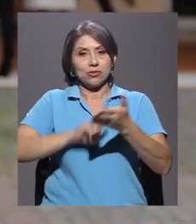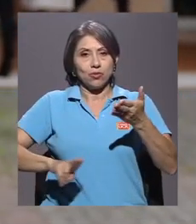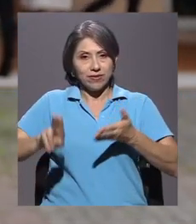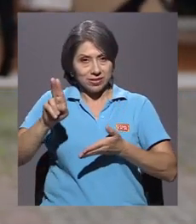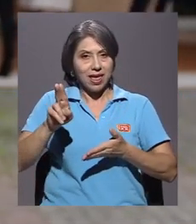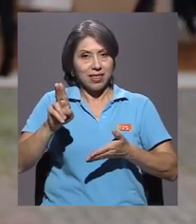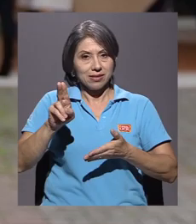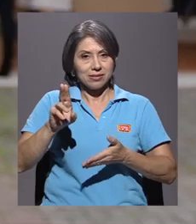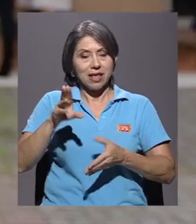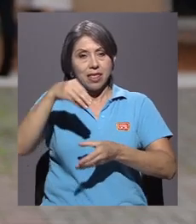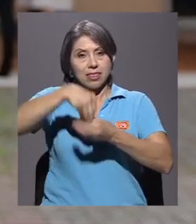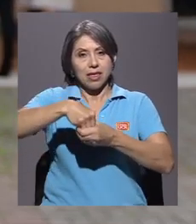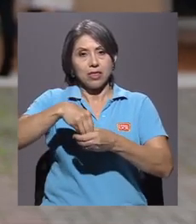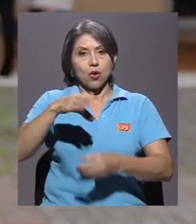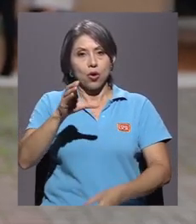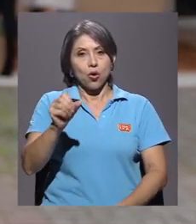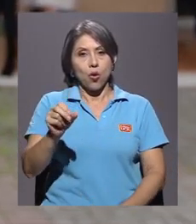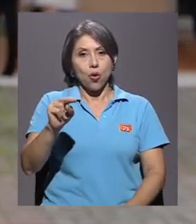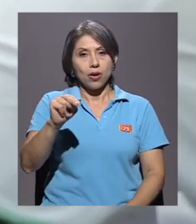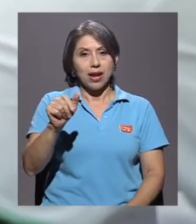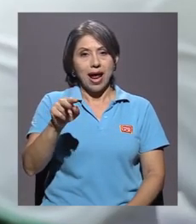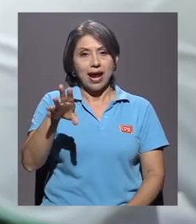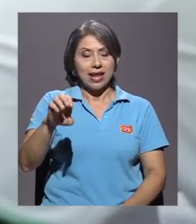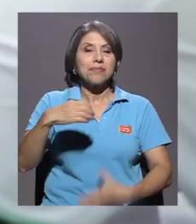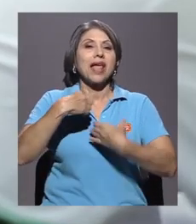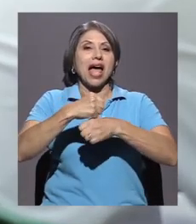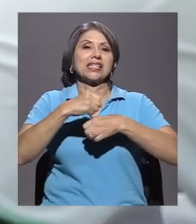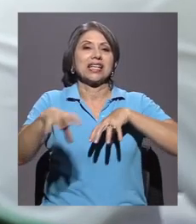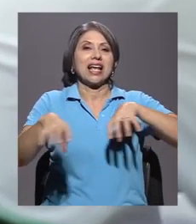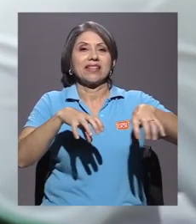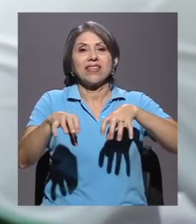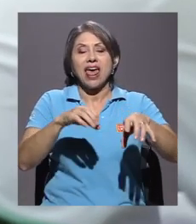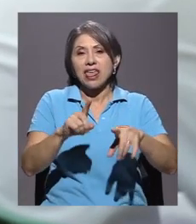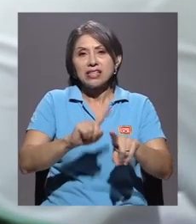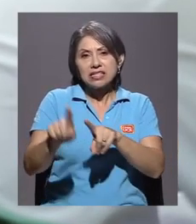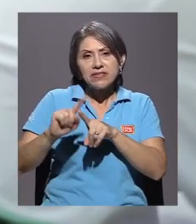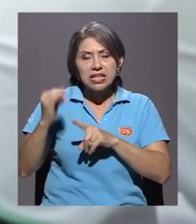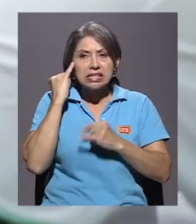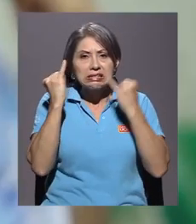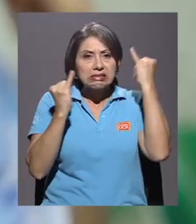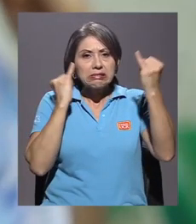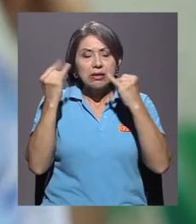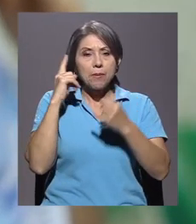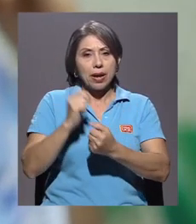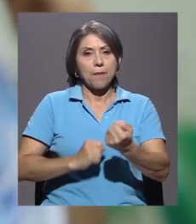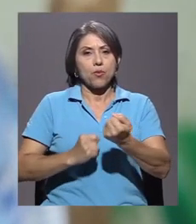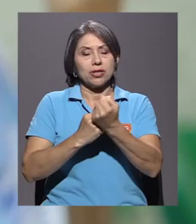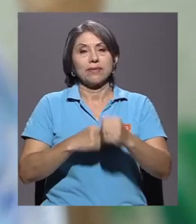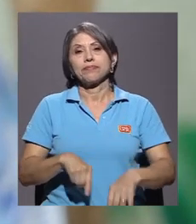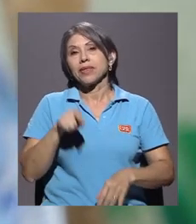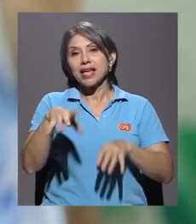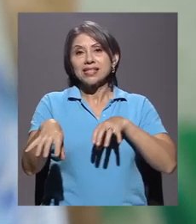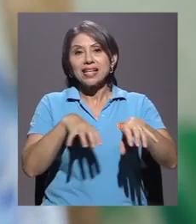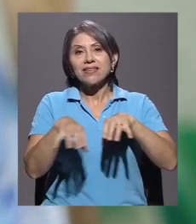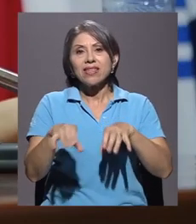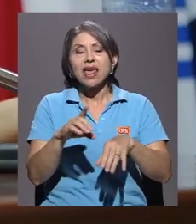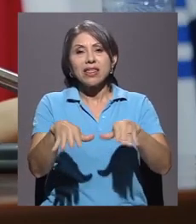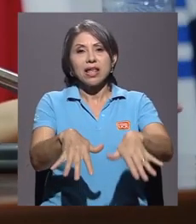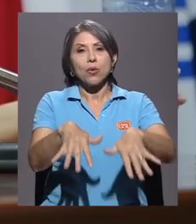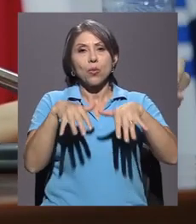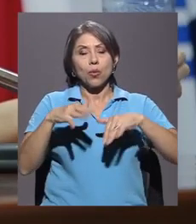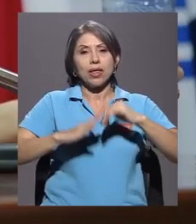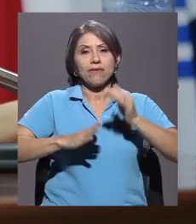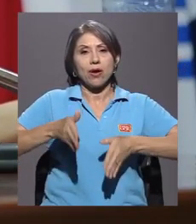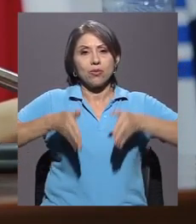CONARE ejecutan actividades e iniciativas para apoyar esta declaratoria. La actividad se llevó a cabo en el auditorio de la